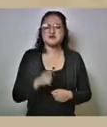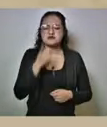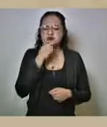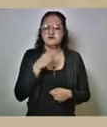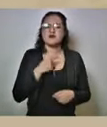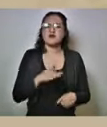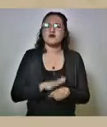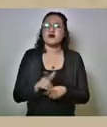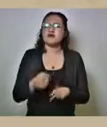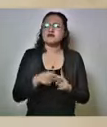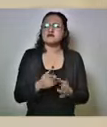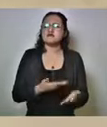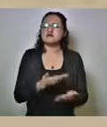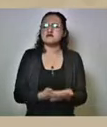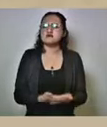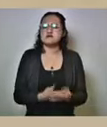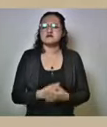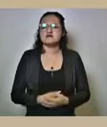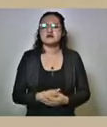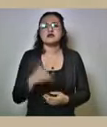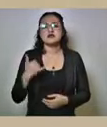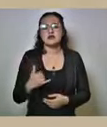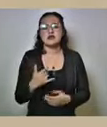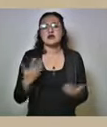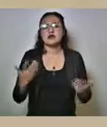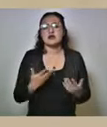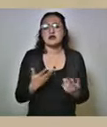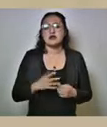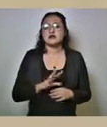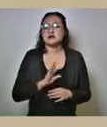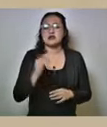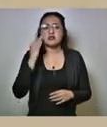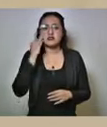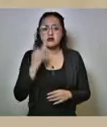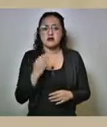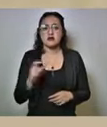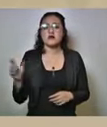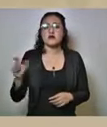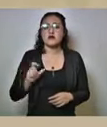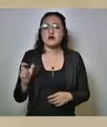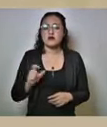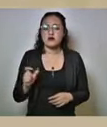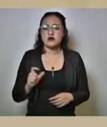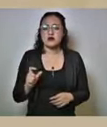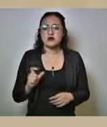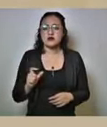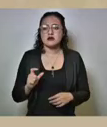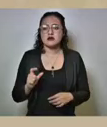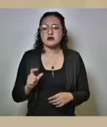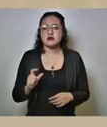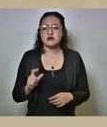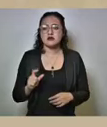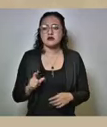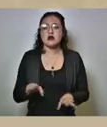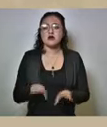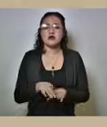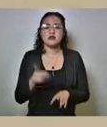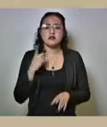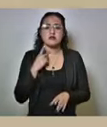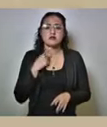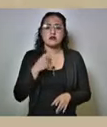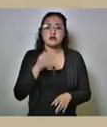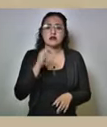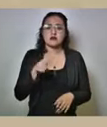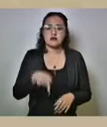consiste esta iniciativa y si va a ser de manera temporal y cuando estaría exhortando a los diputados para que se